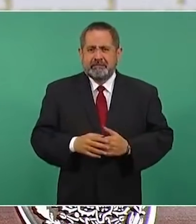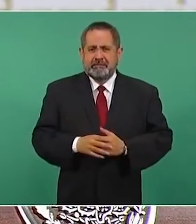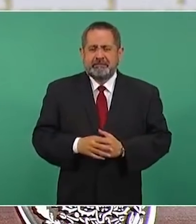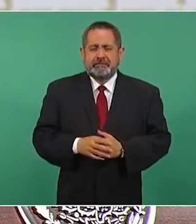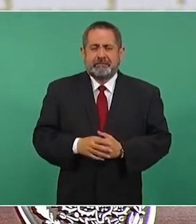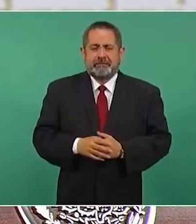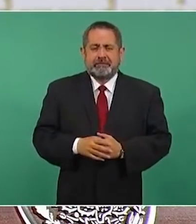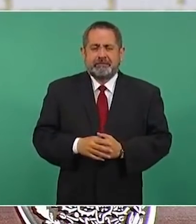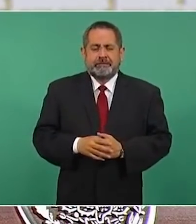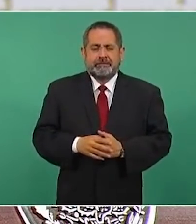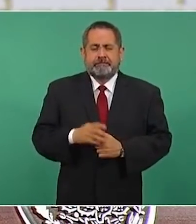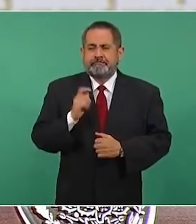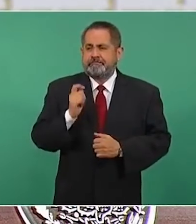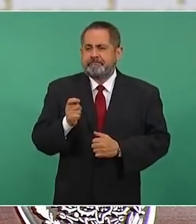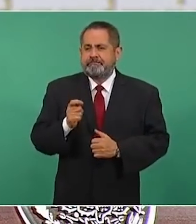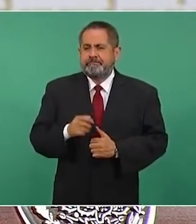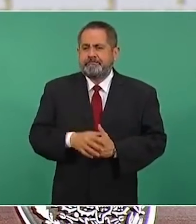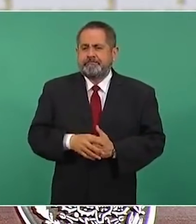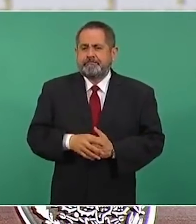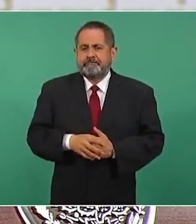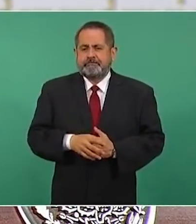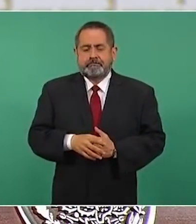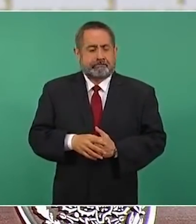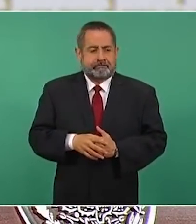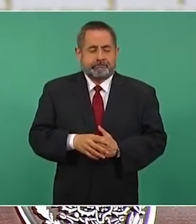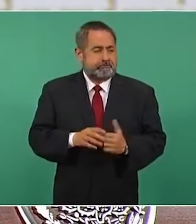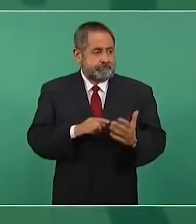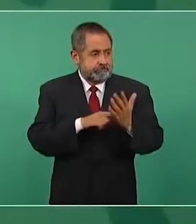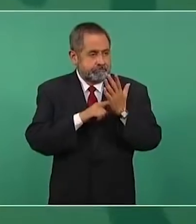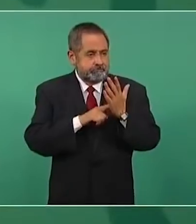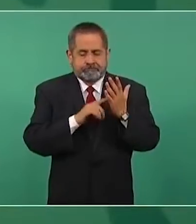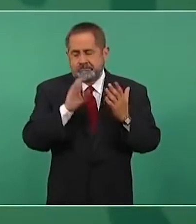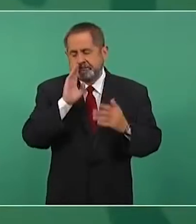Entonces, mal ejemplo.